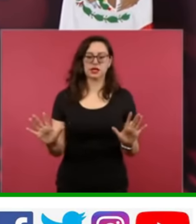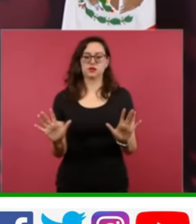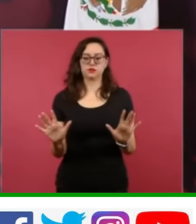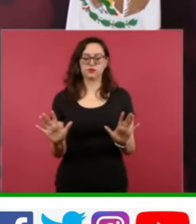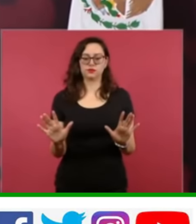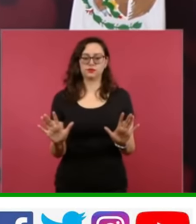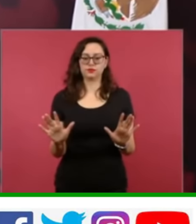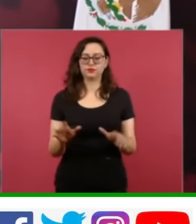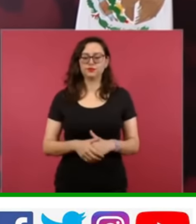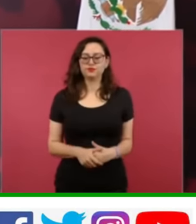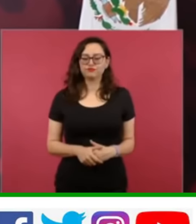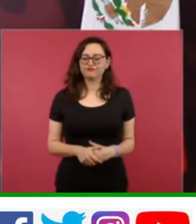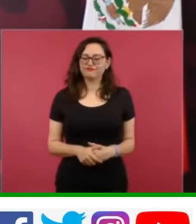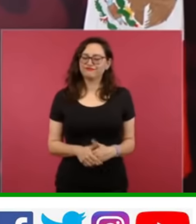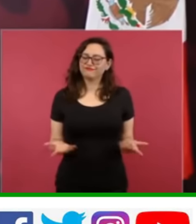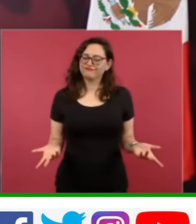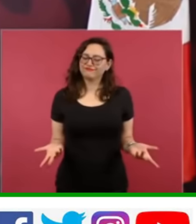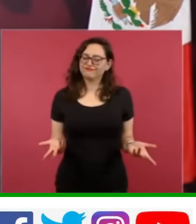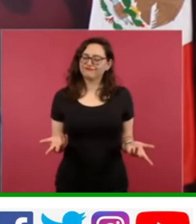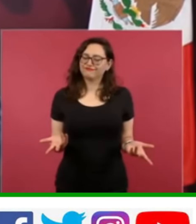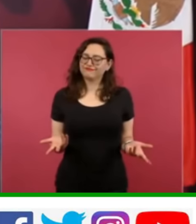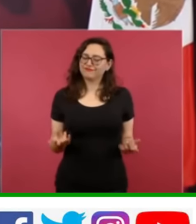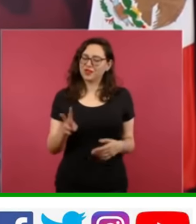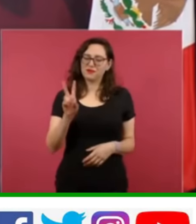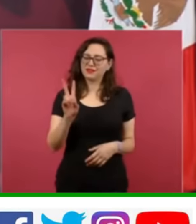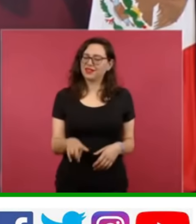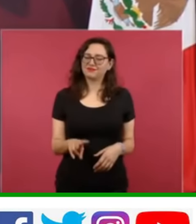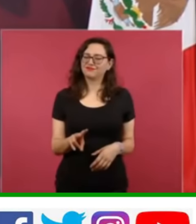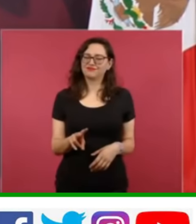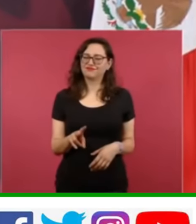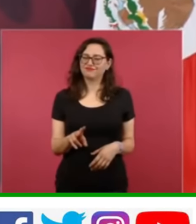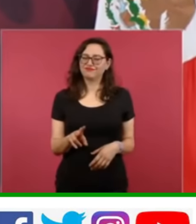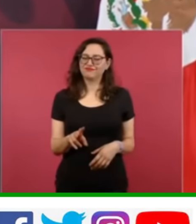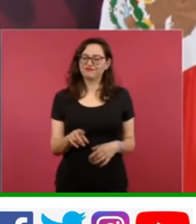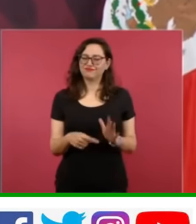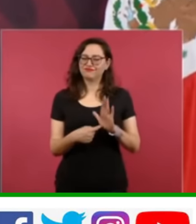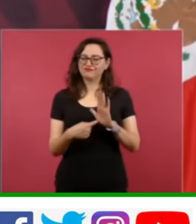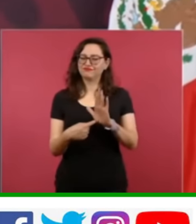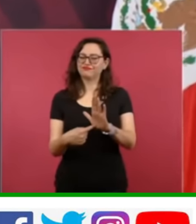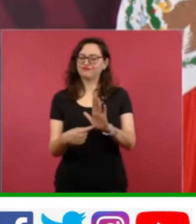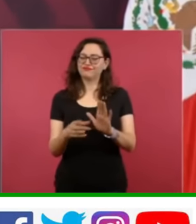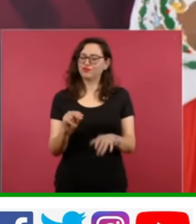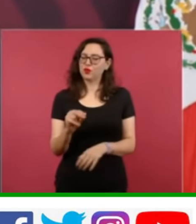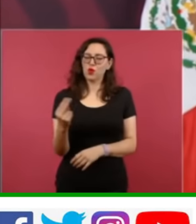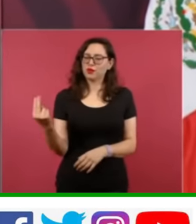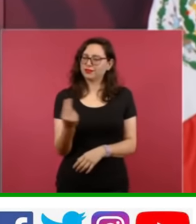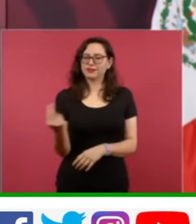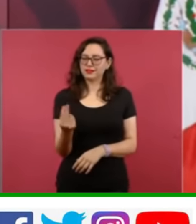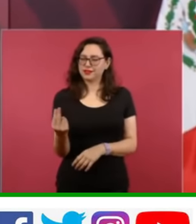con todo respeto son muy mentirosos los del bloque conservador